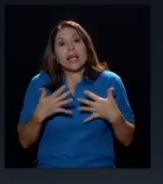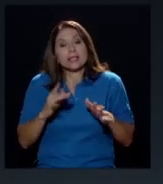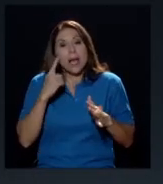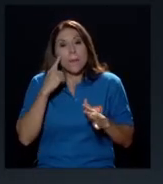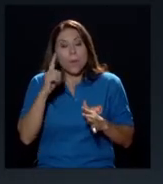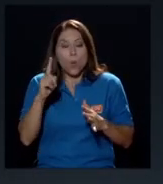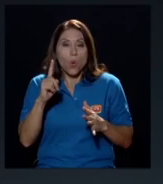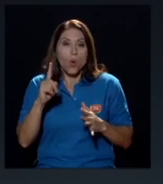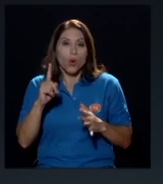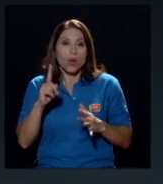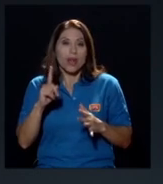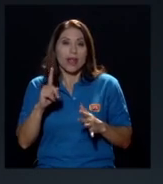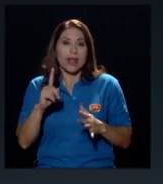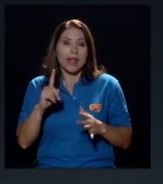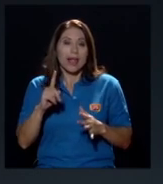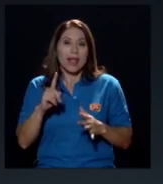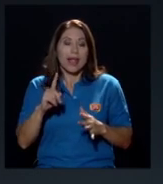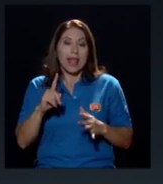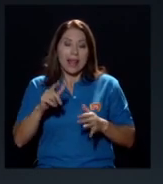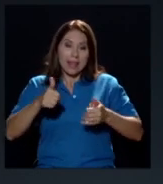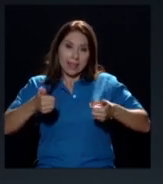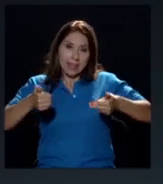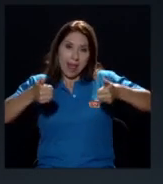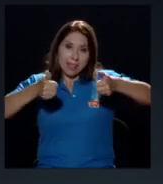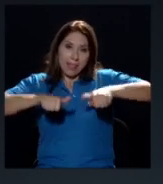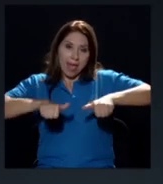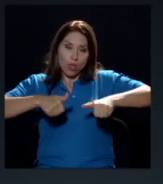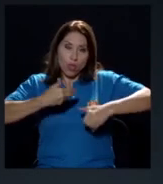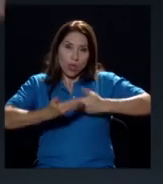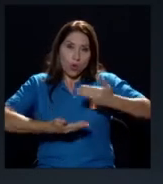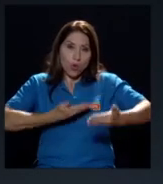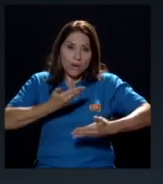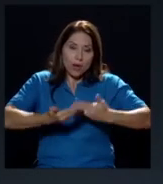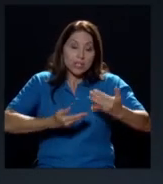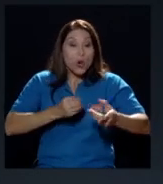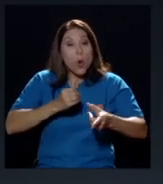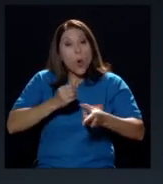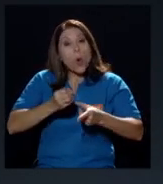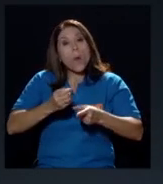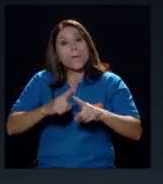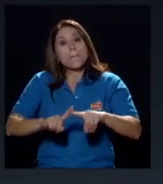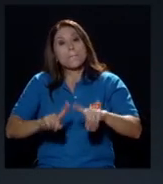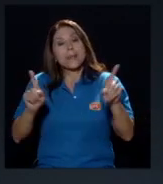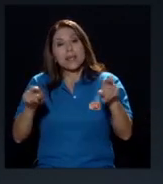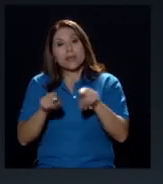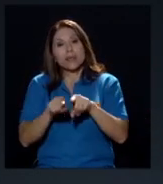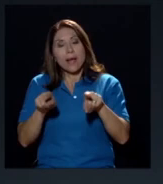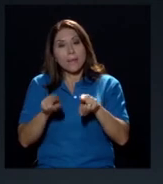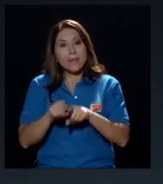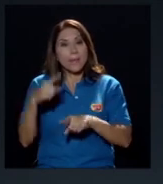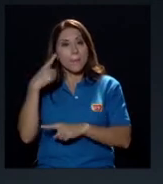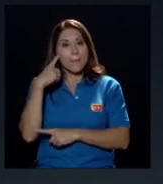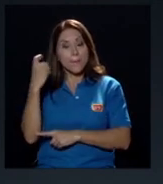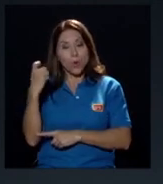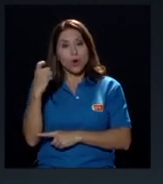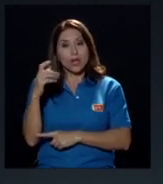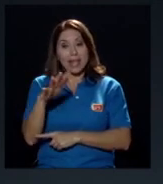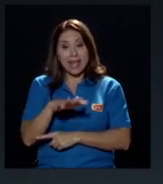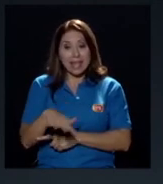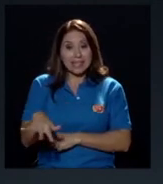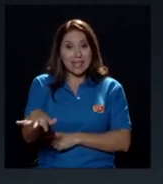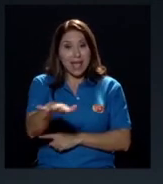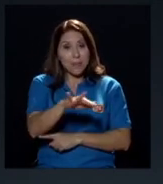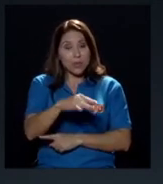tratado de colaboración que existe pero también porque desde ese ámbito le